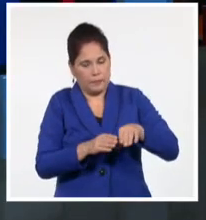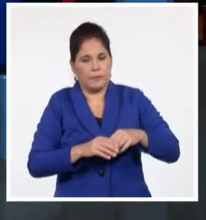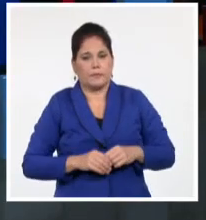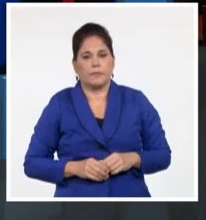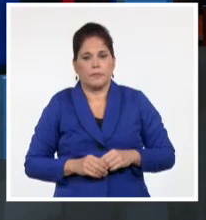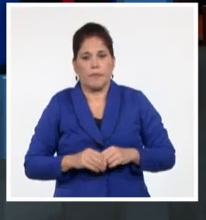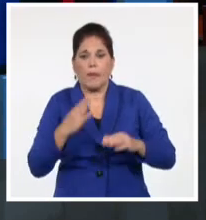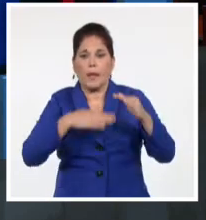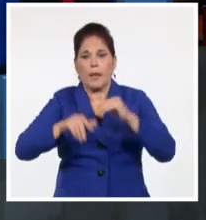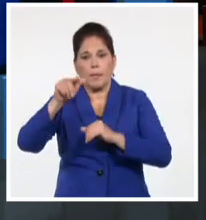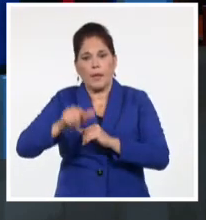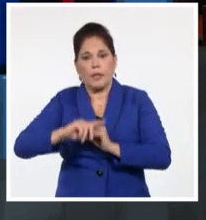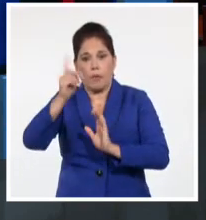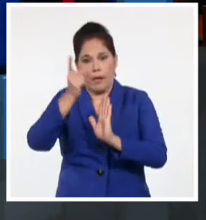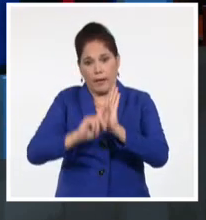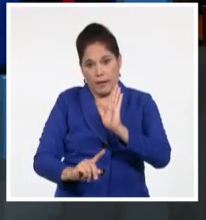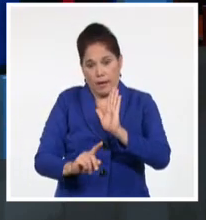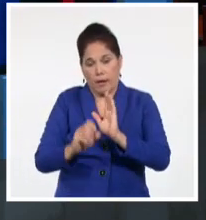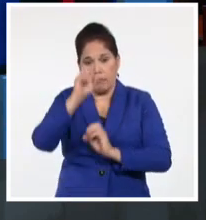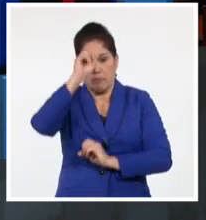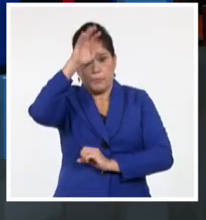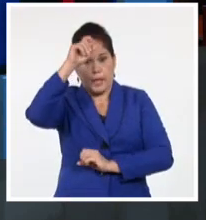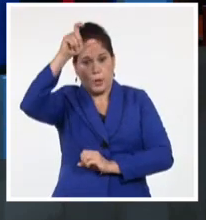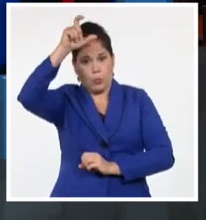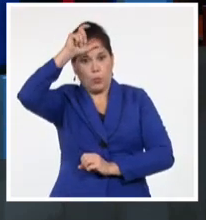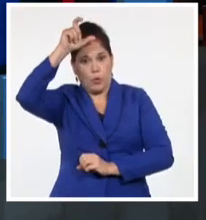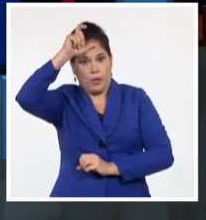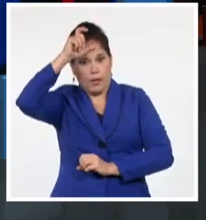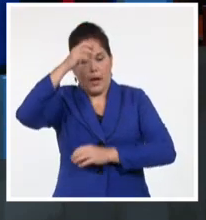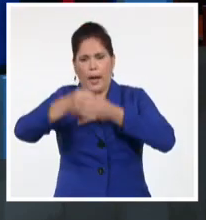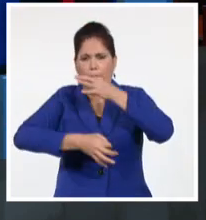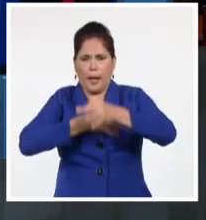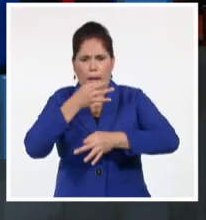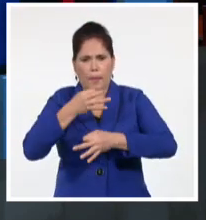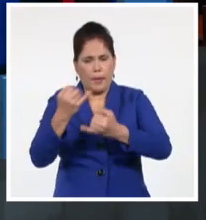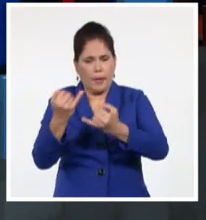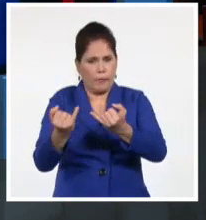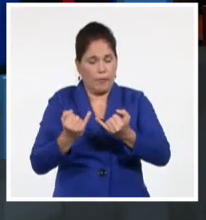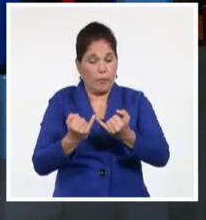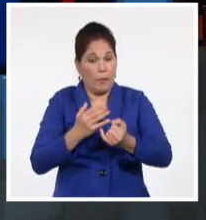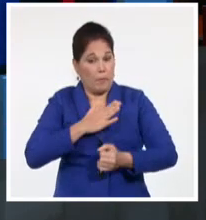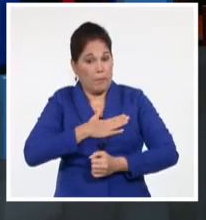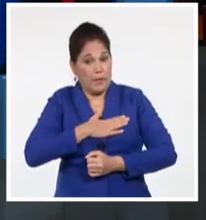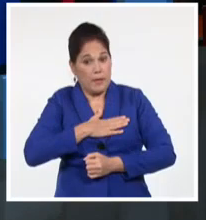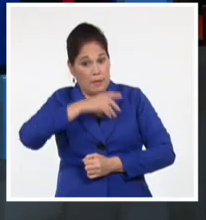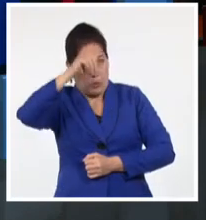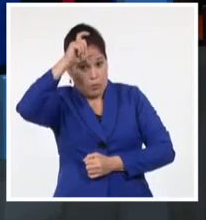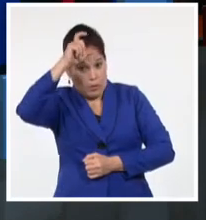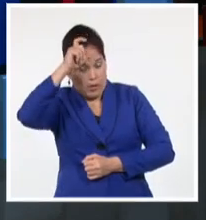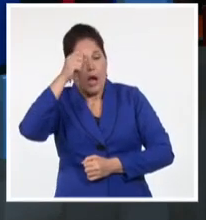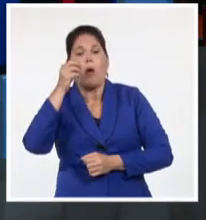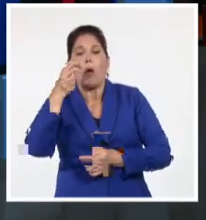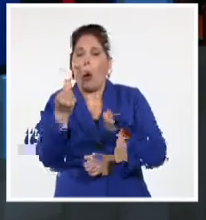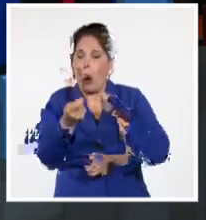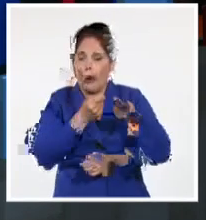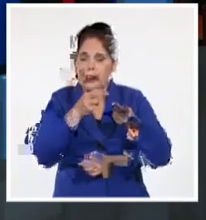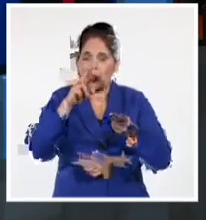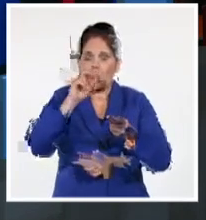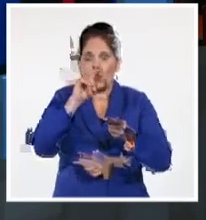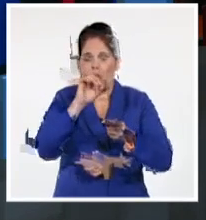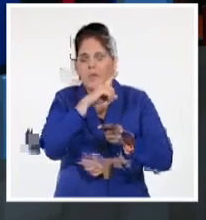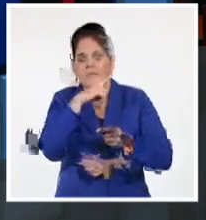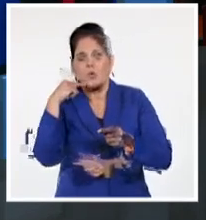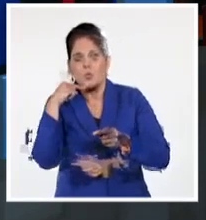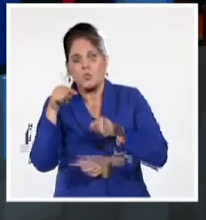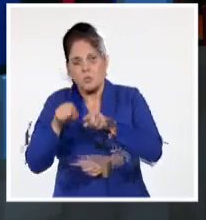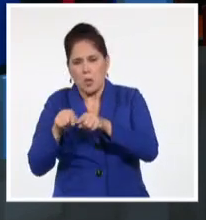El ministro de Energía y Recursos Naturales de Turquía, Faith Don Mesa, informó que su país ya comercia en rublos con Rusia en sus